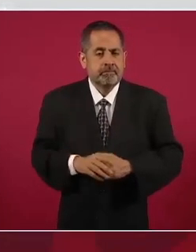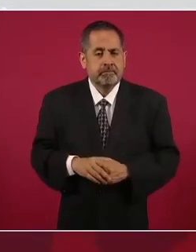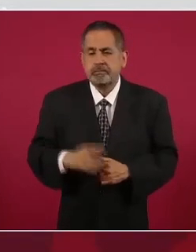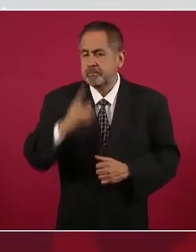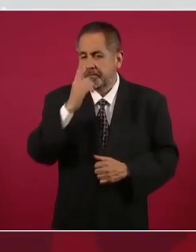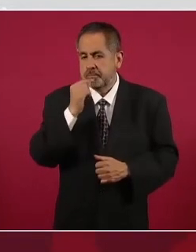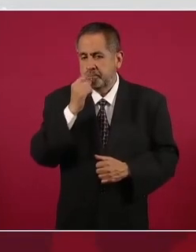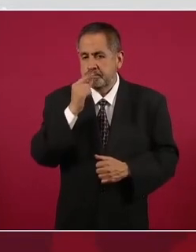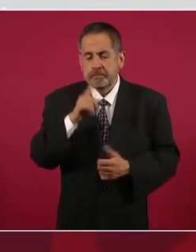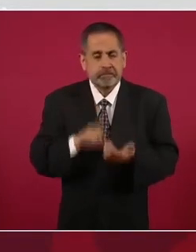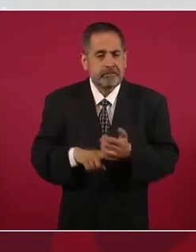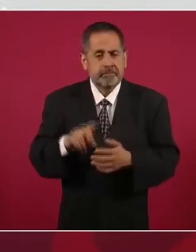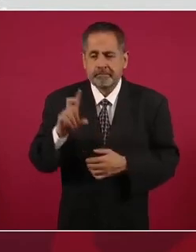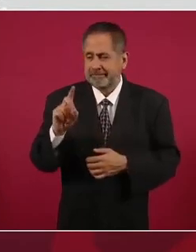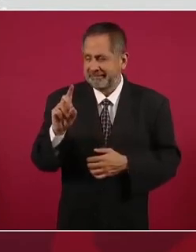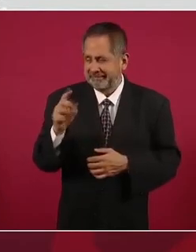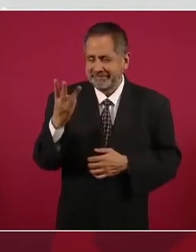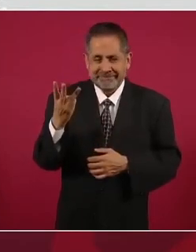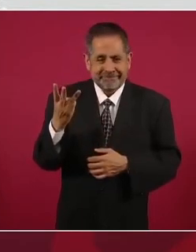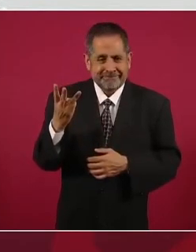policías, 33